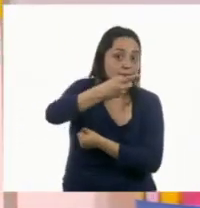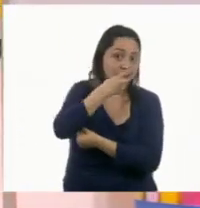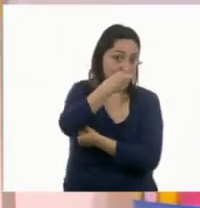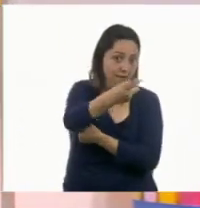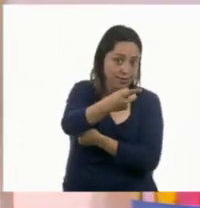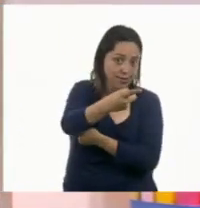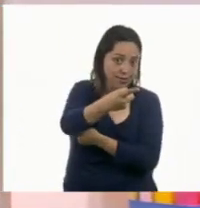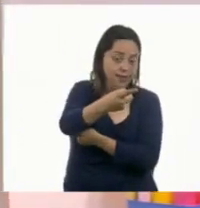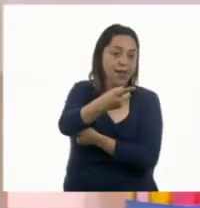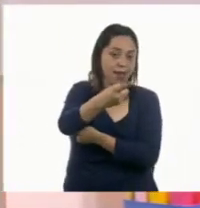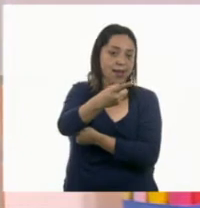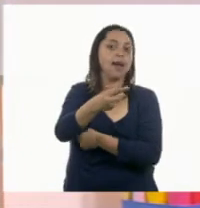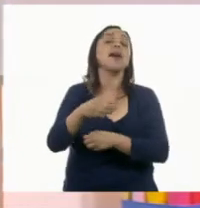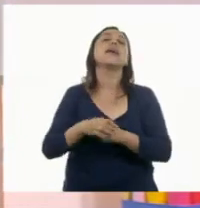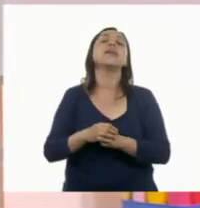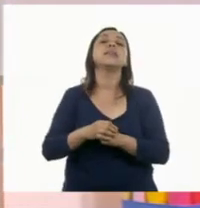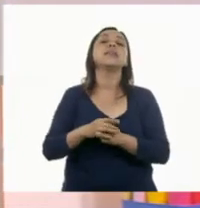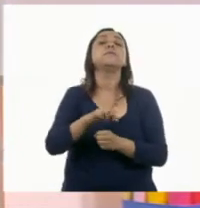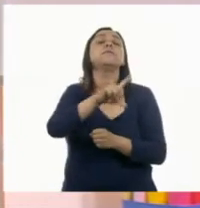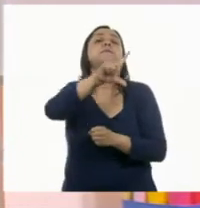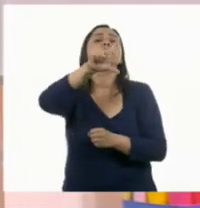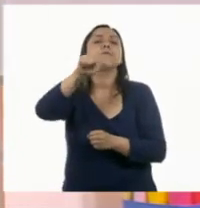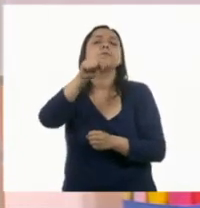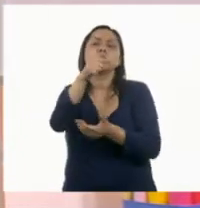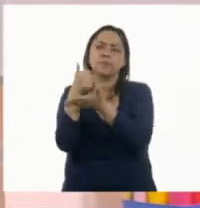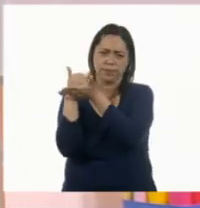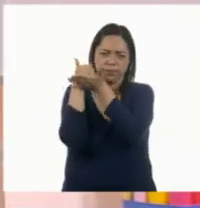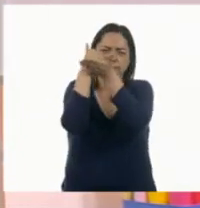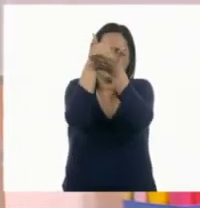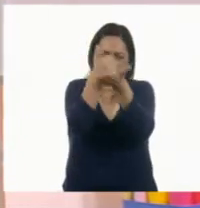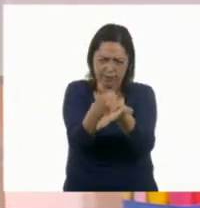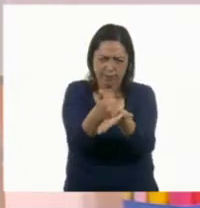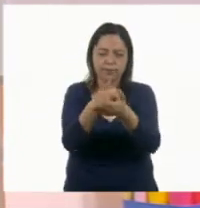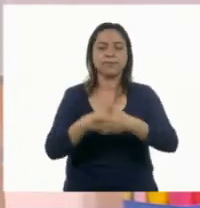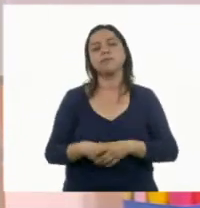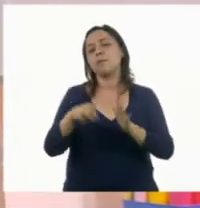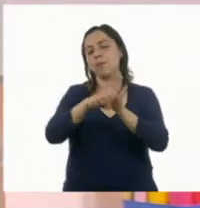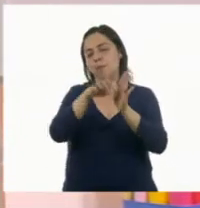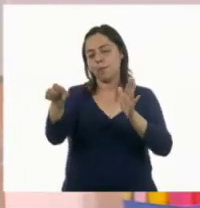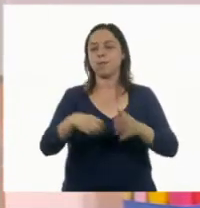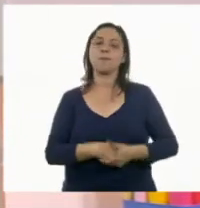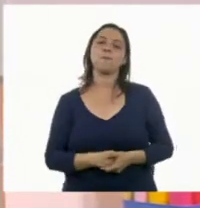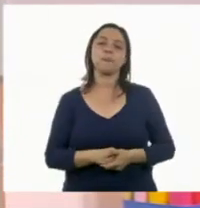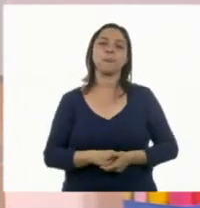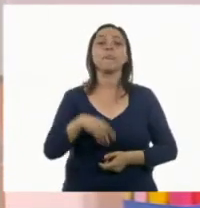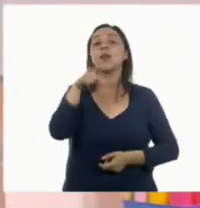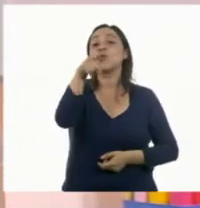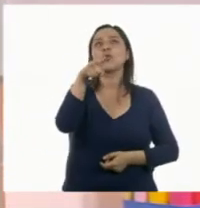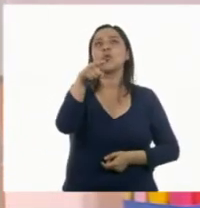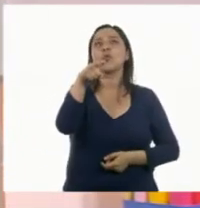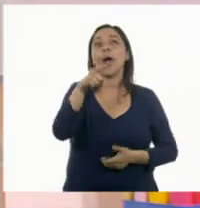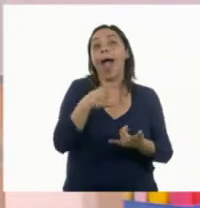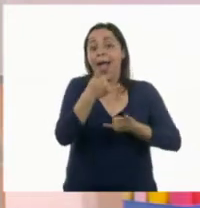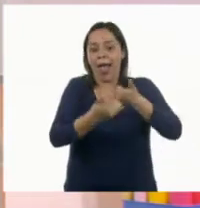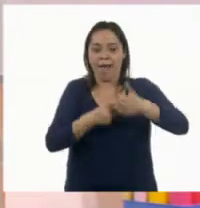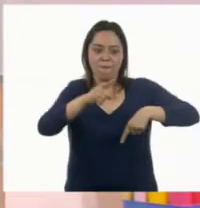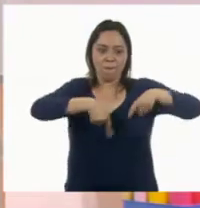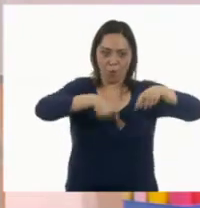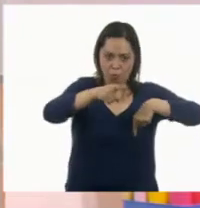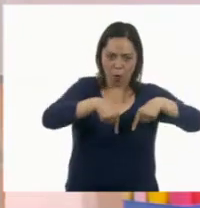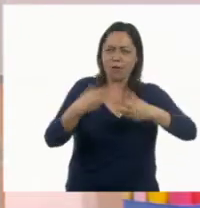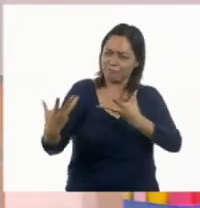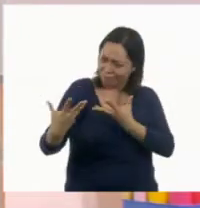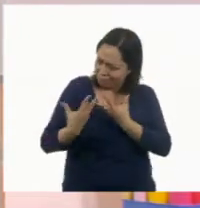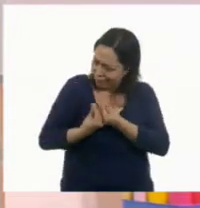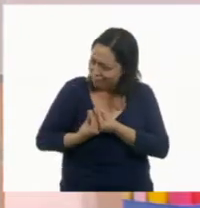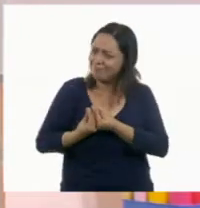desarrollarla posteriormente. Esto quiere decir que si juegas fútbol, que puedan ayudarte a practicarlo de